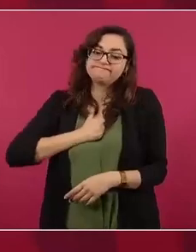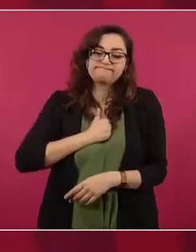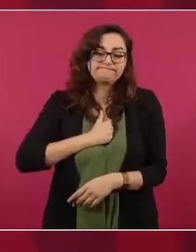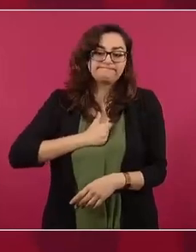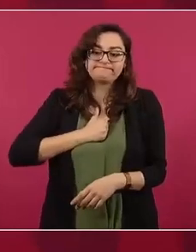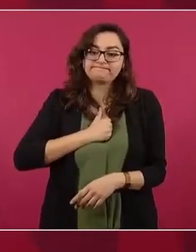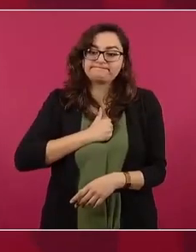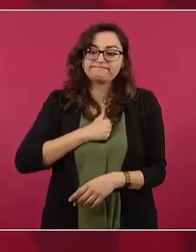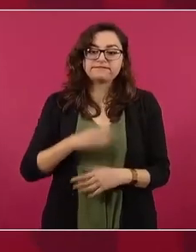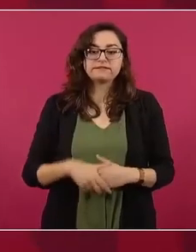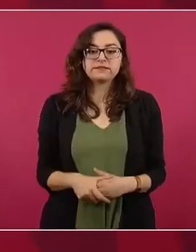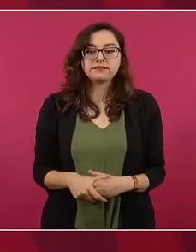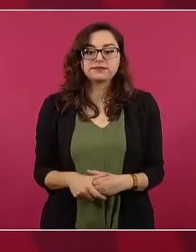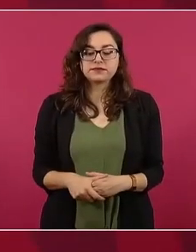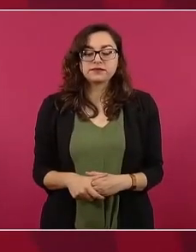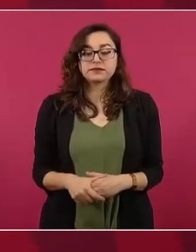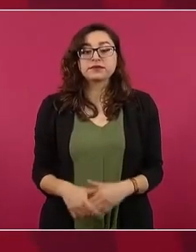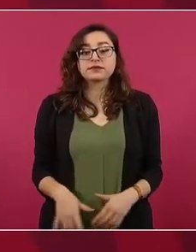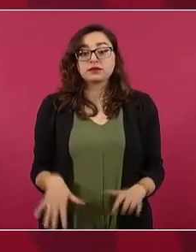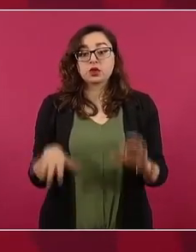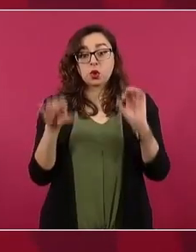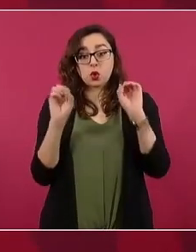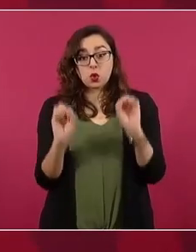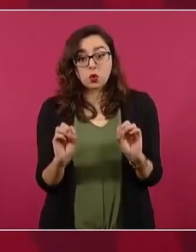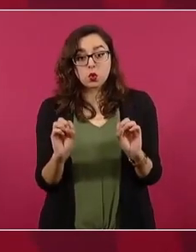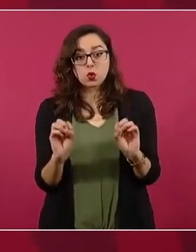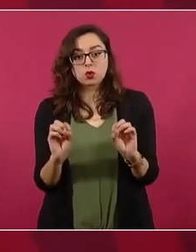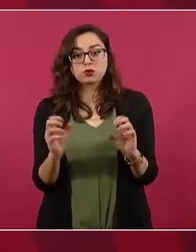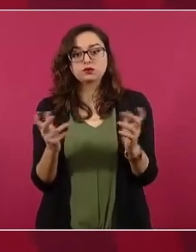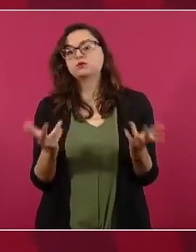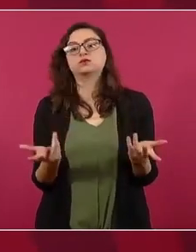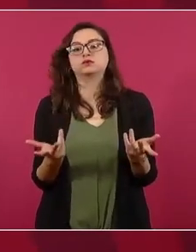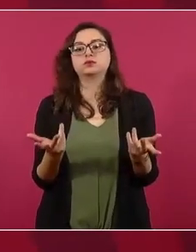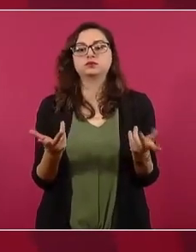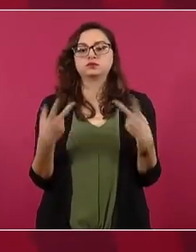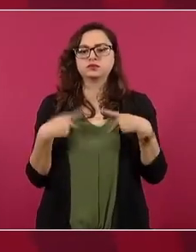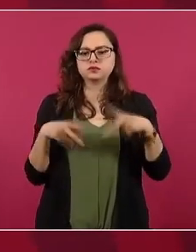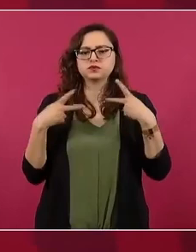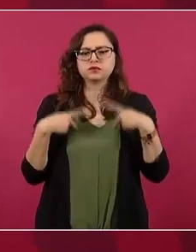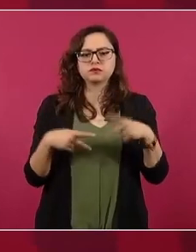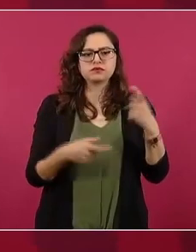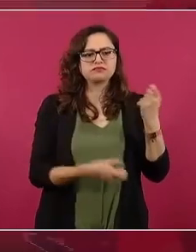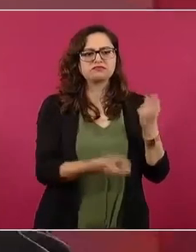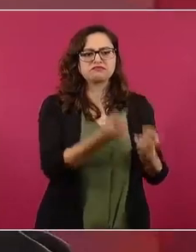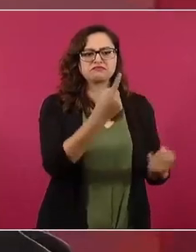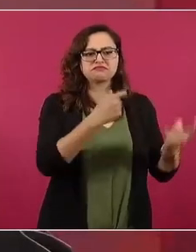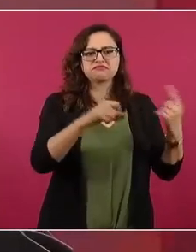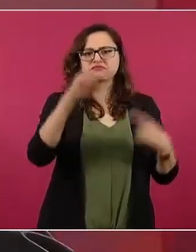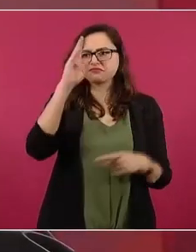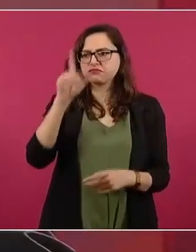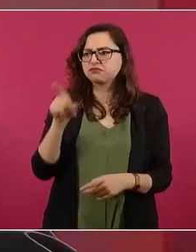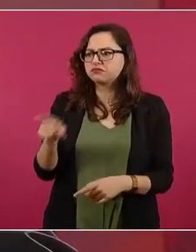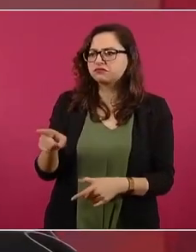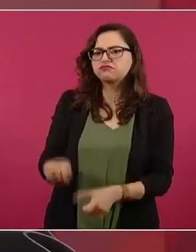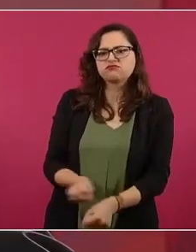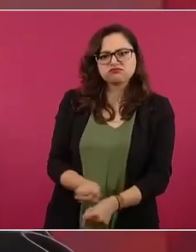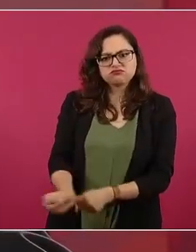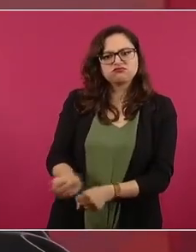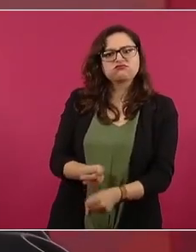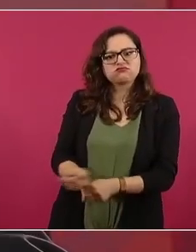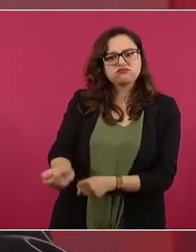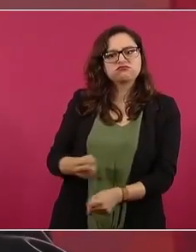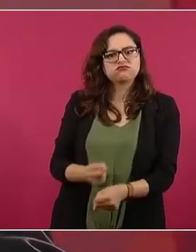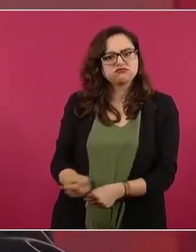O de los que están a favor de la tortura, claro que hay muchos en México.